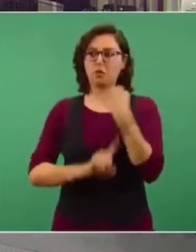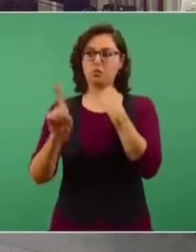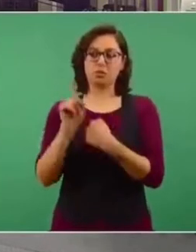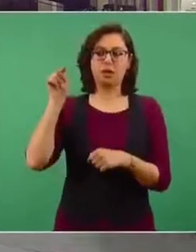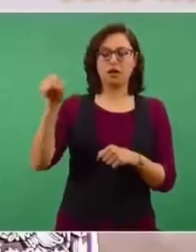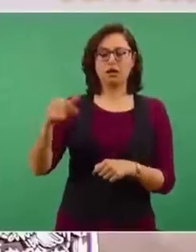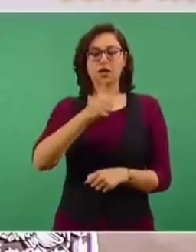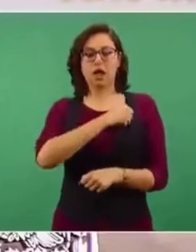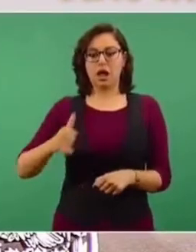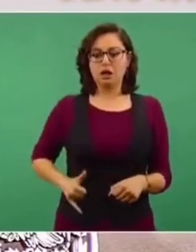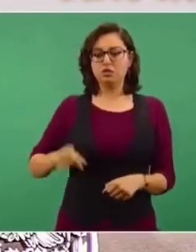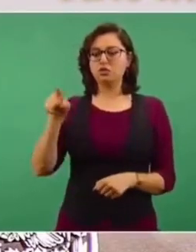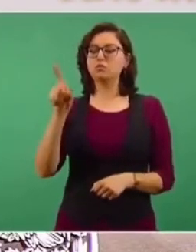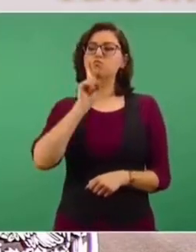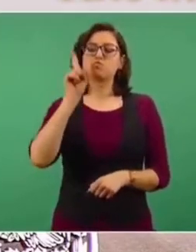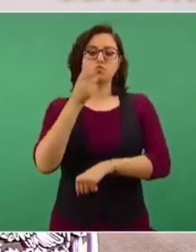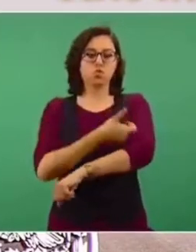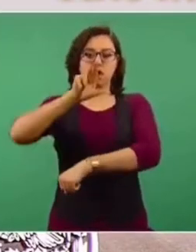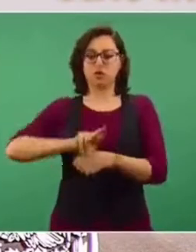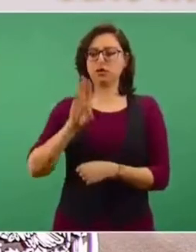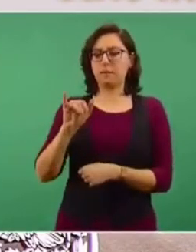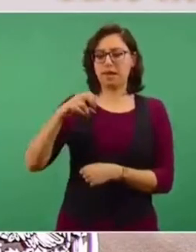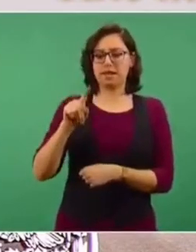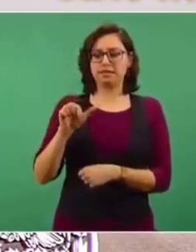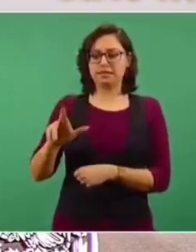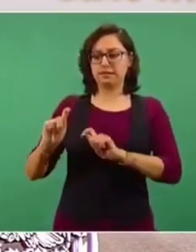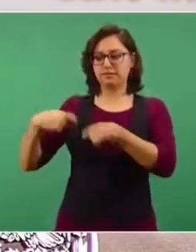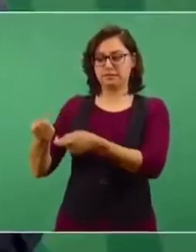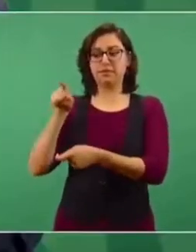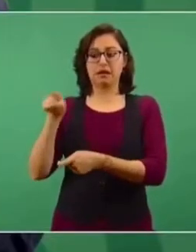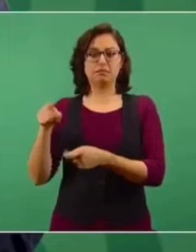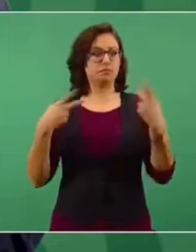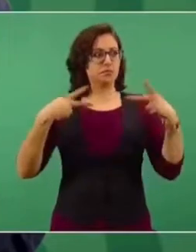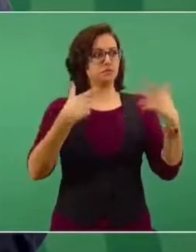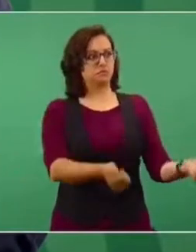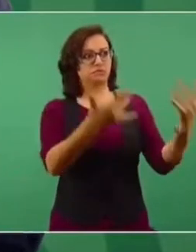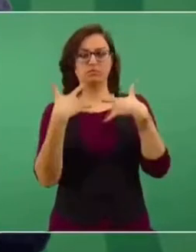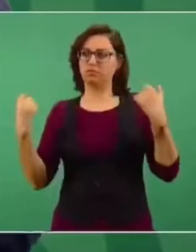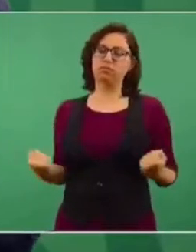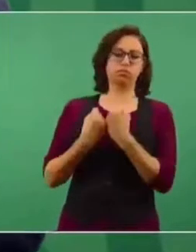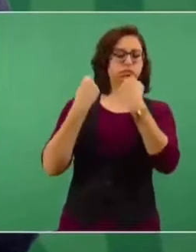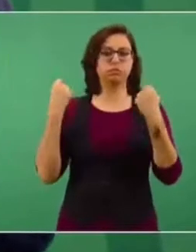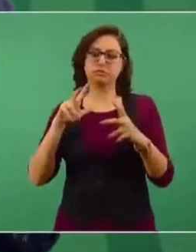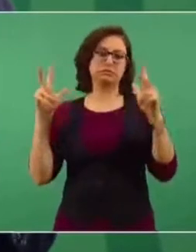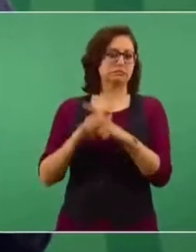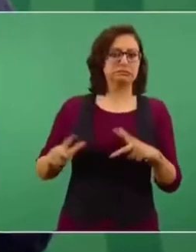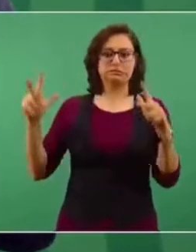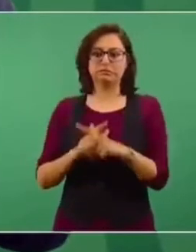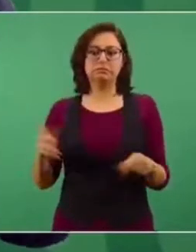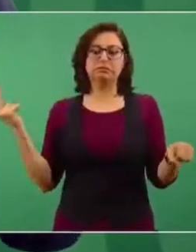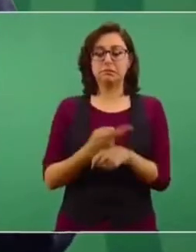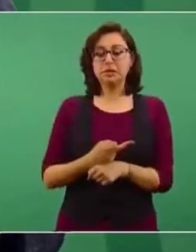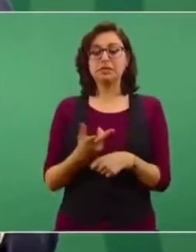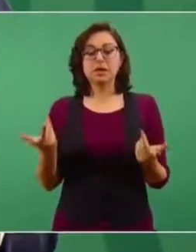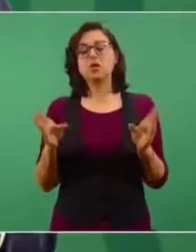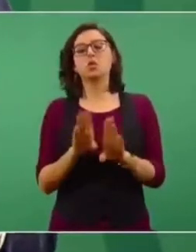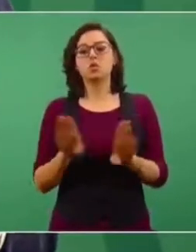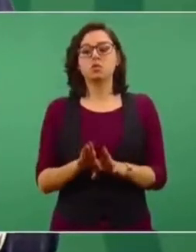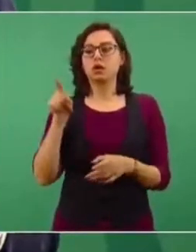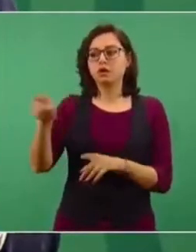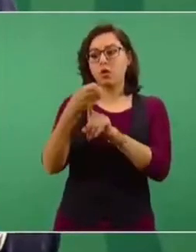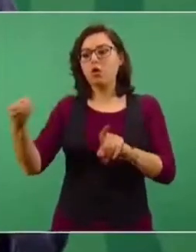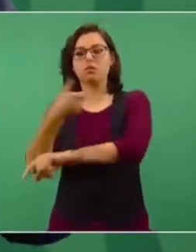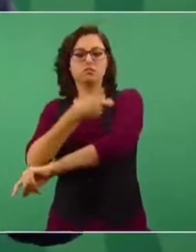Con la coordinadora de los programas de bienestar, tengo entendido que fue por discrepancias en la